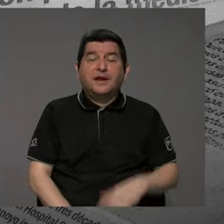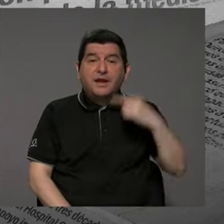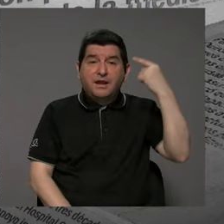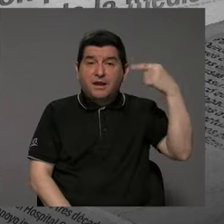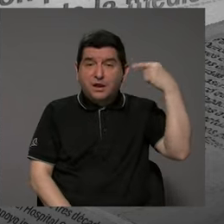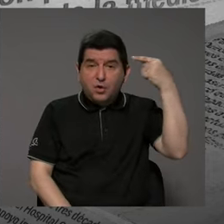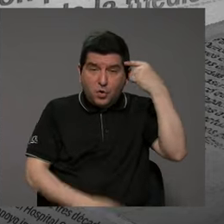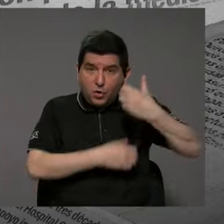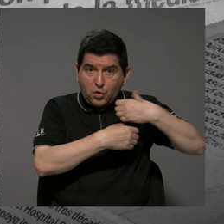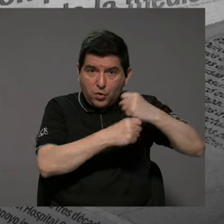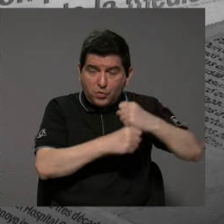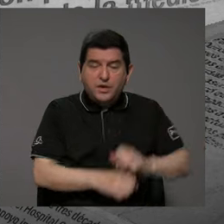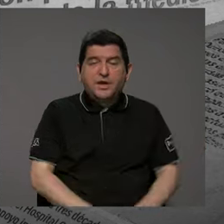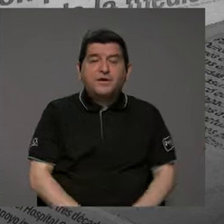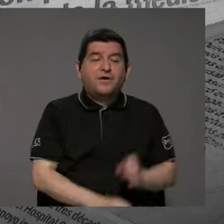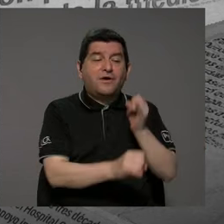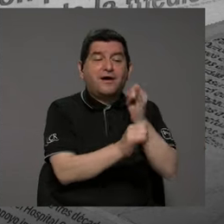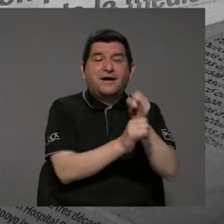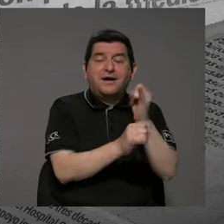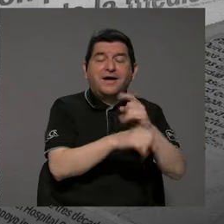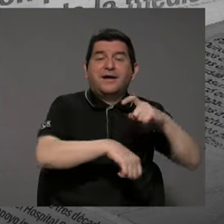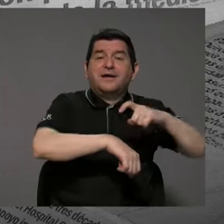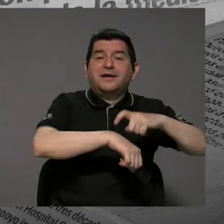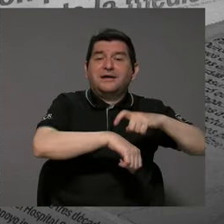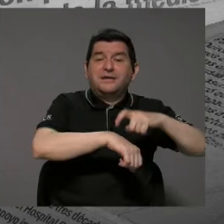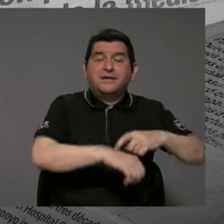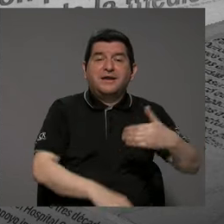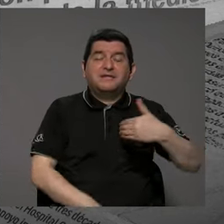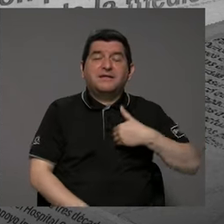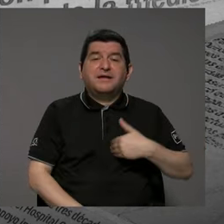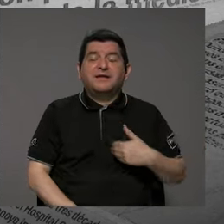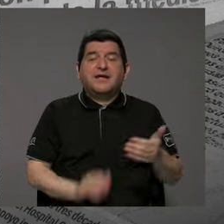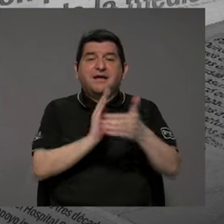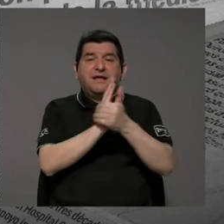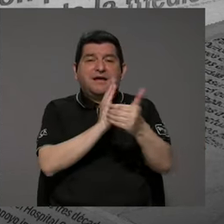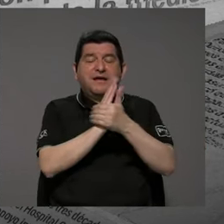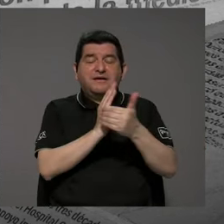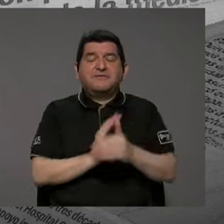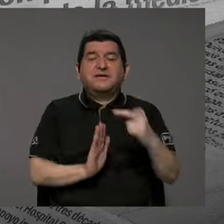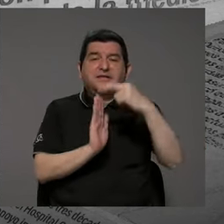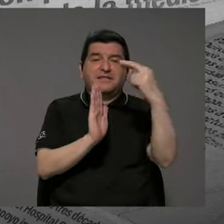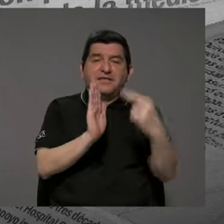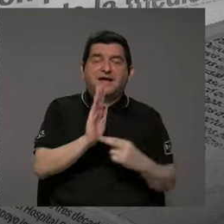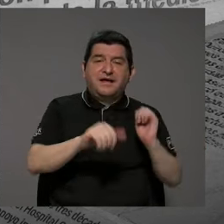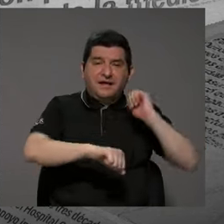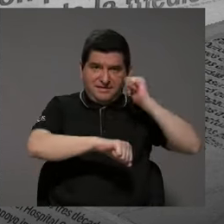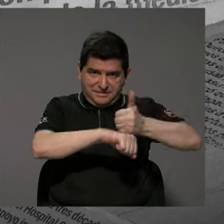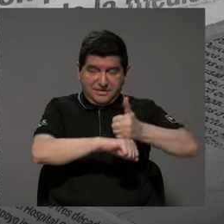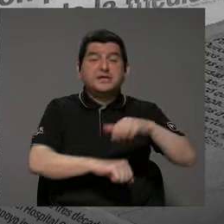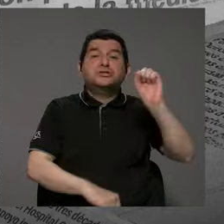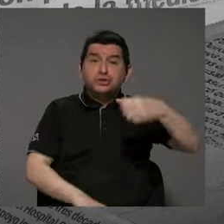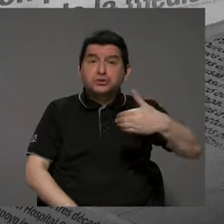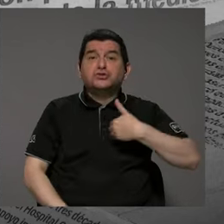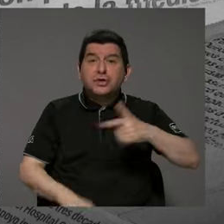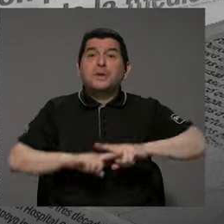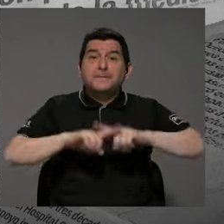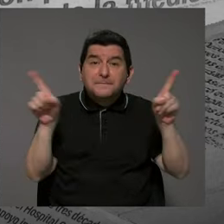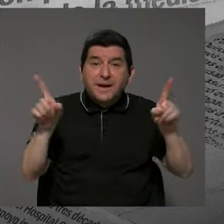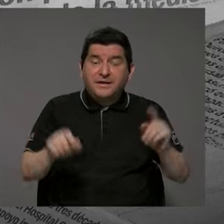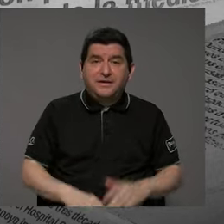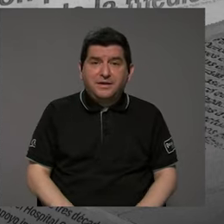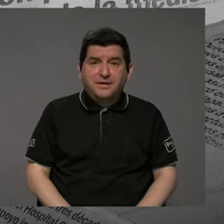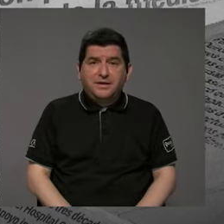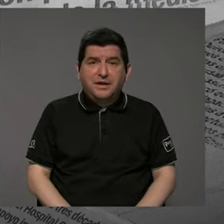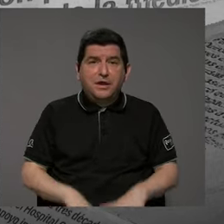gobiernos locales son las instancias que en algún momento, ¿verdad?, tenían una competencia para emitir reglamentación, de hecho la tienen, pero en algún